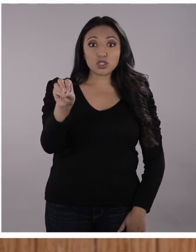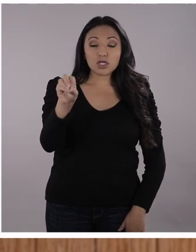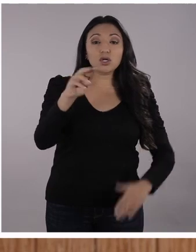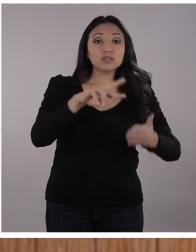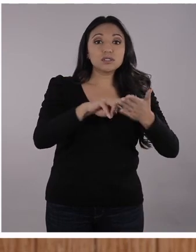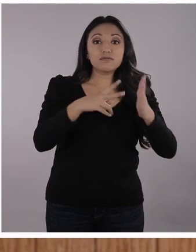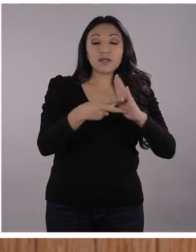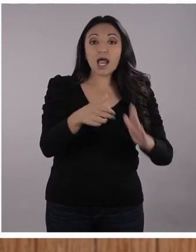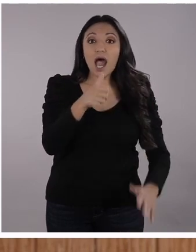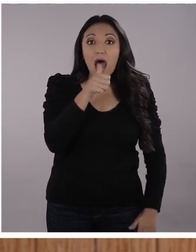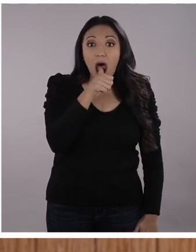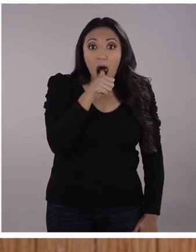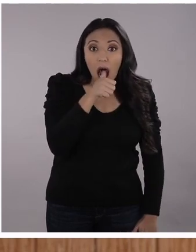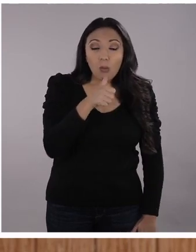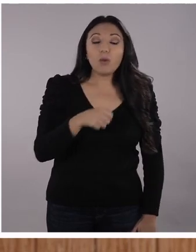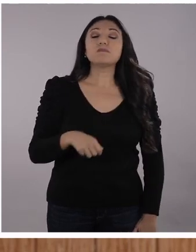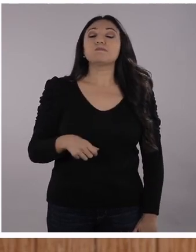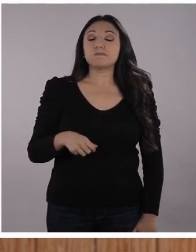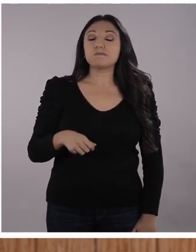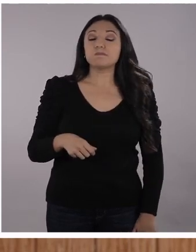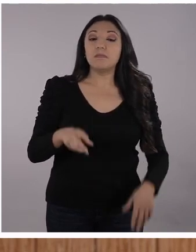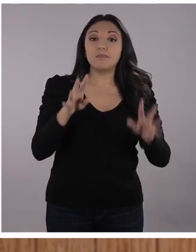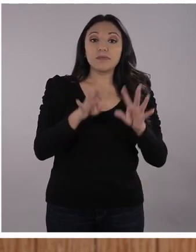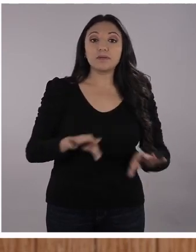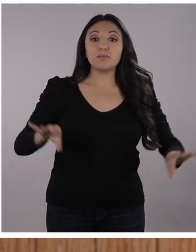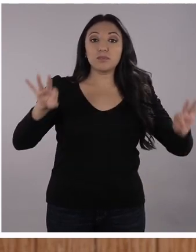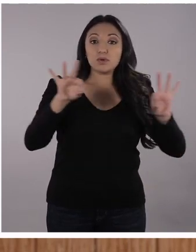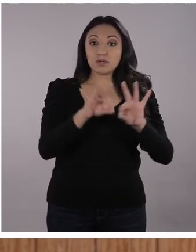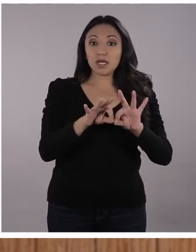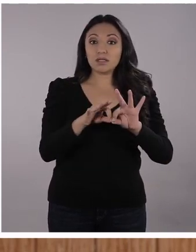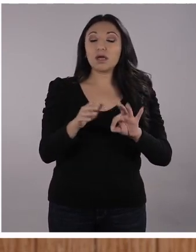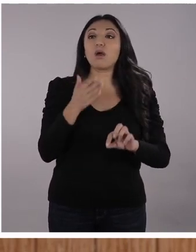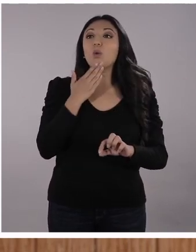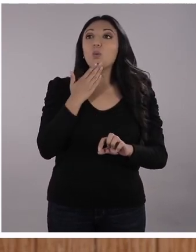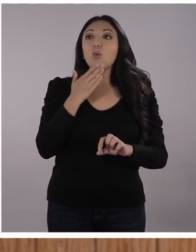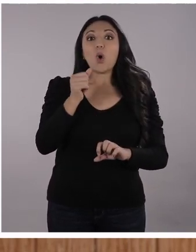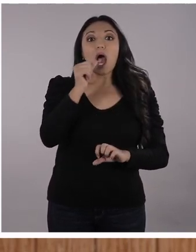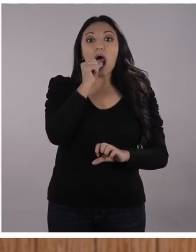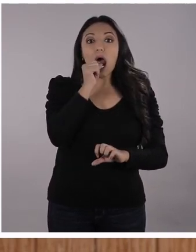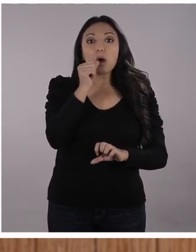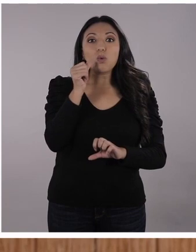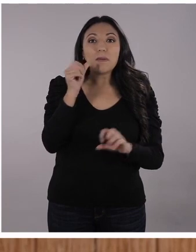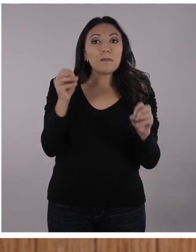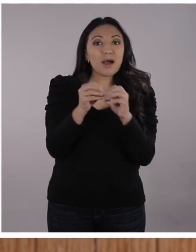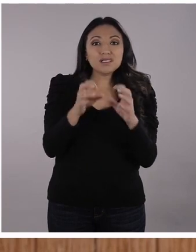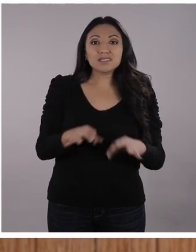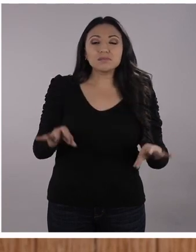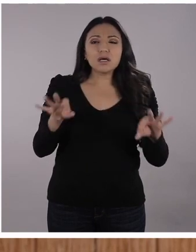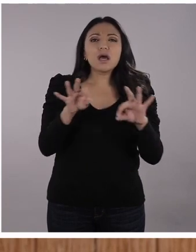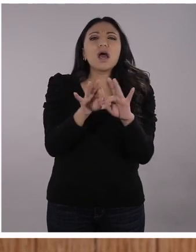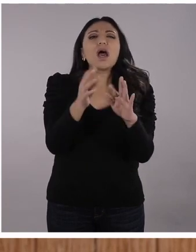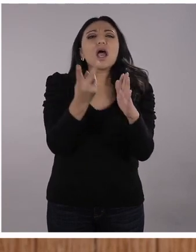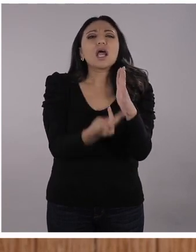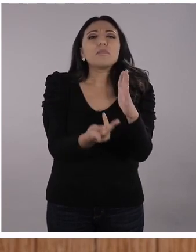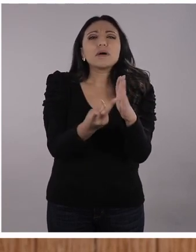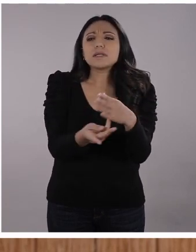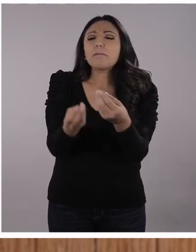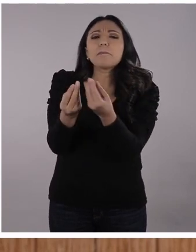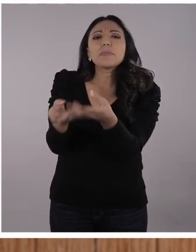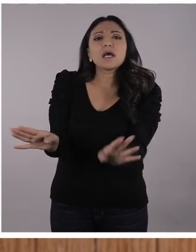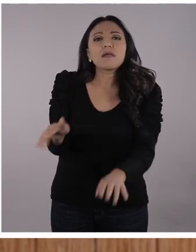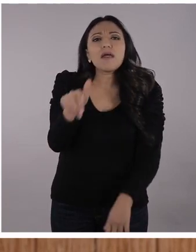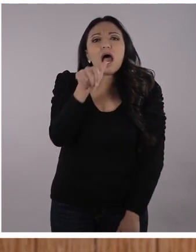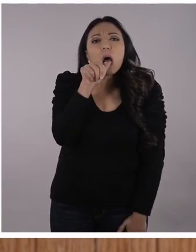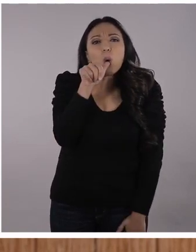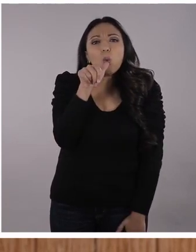agua. ¡Qué importante! Es como que si el agua fuera nuestro combustible. ¿Qué pasa si dejamos de cuidar el agua de la